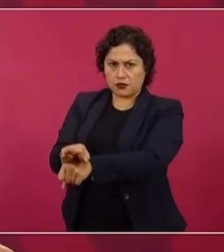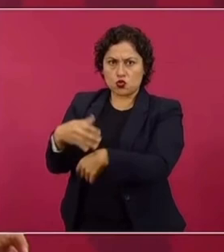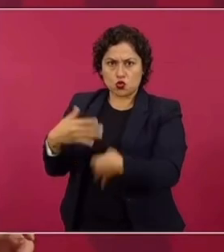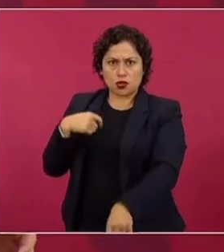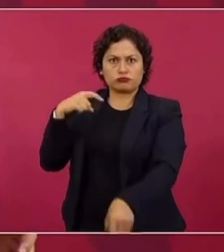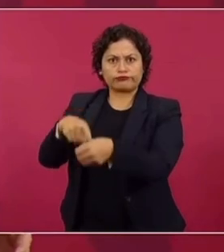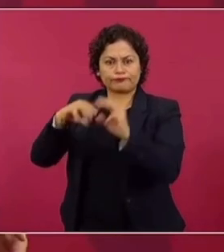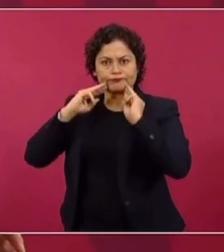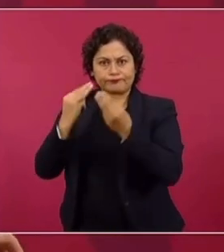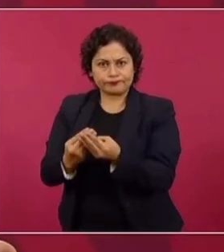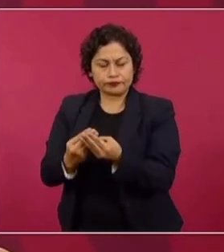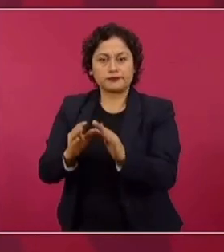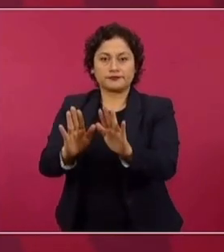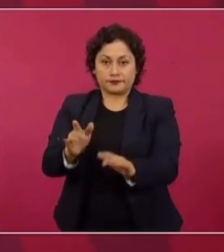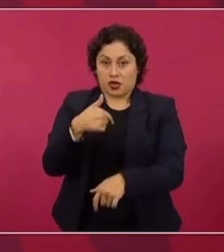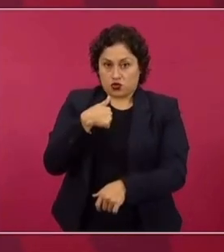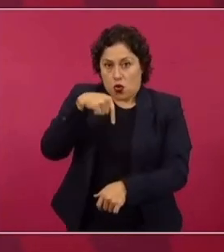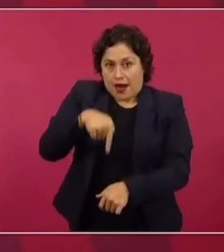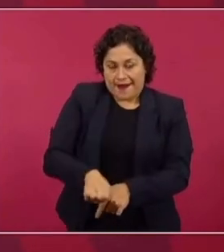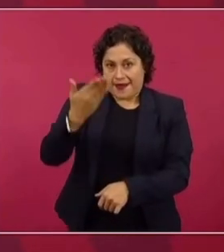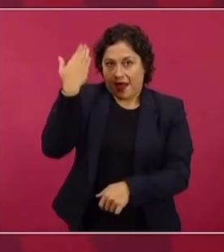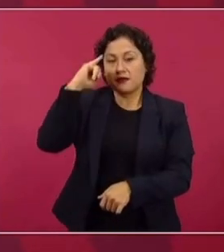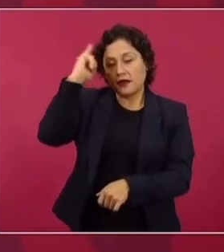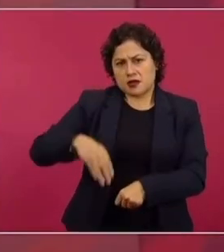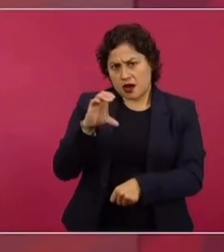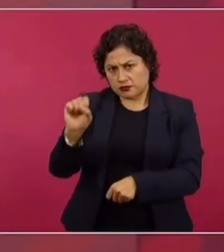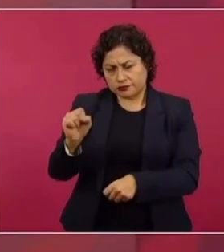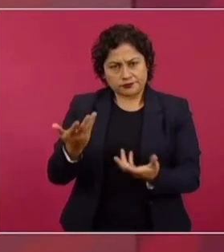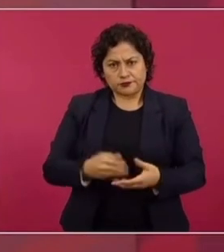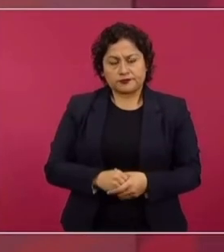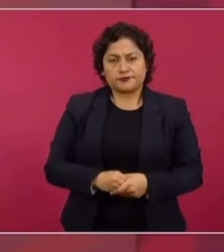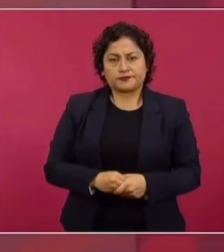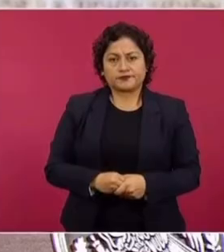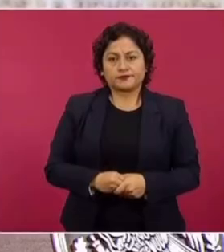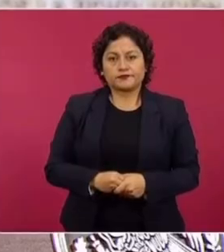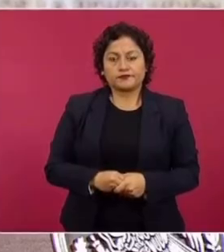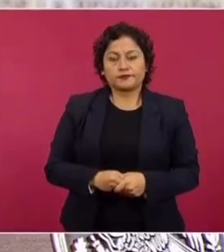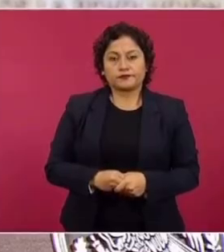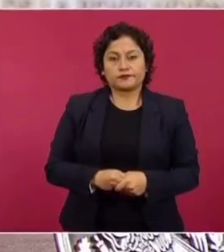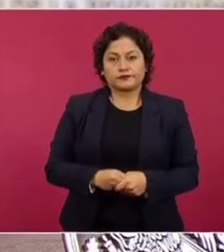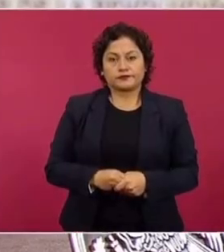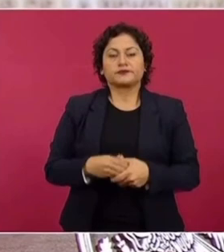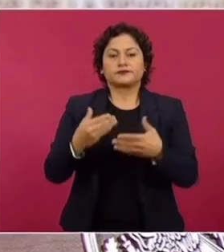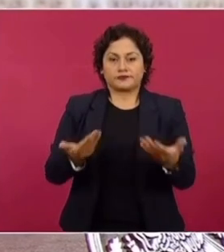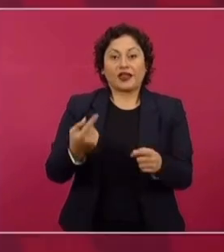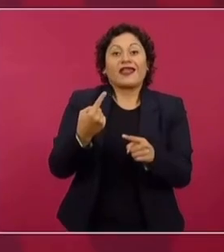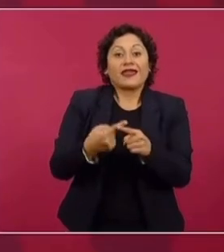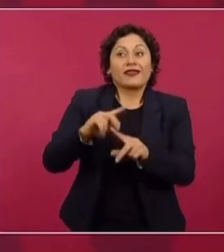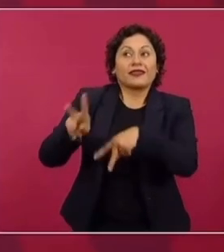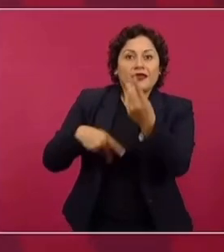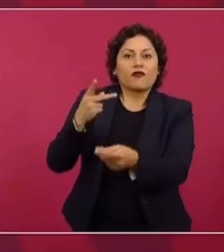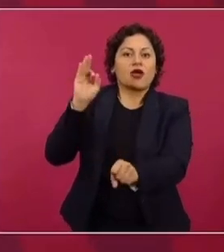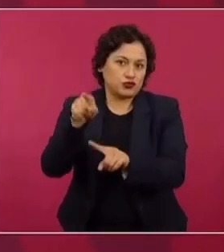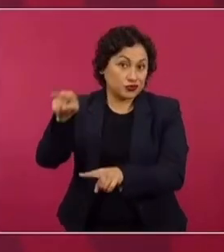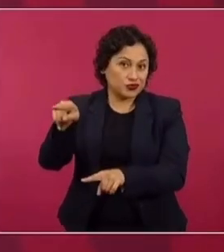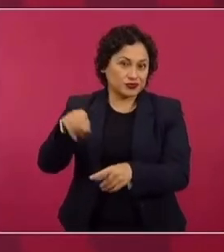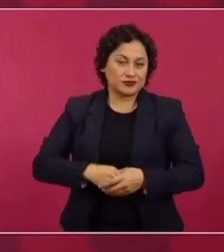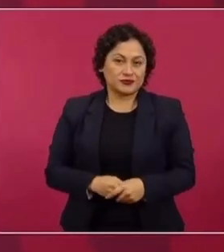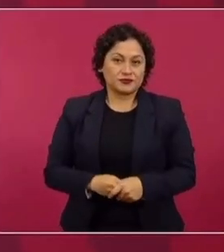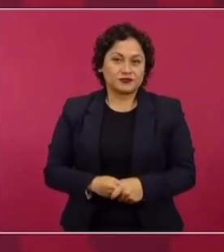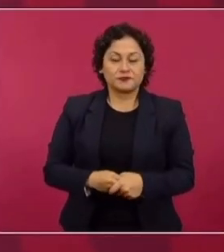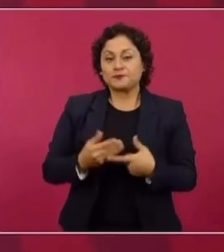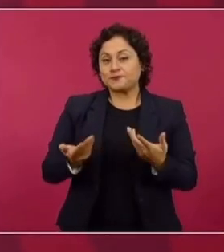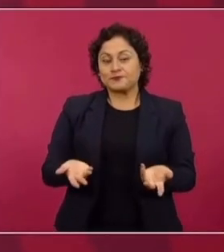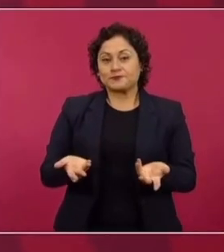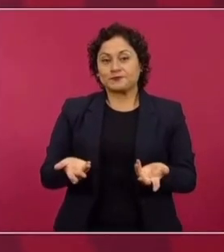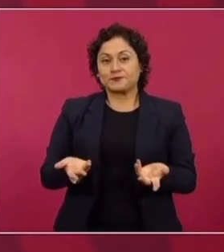yo hice un reclamo como jefe de gobierno al gobierno cubano. Entonces, el que fue a defender a Ahumada fue este señor. Y